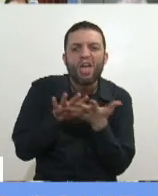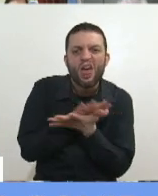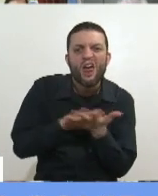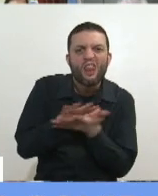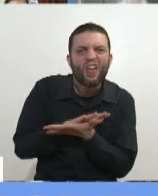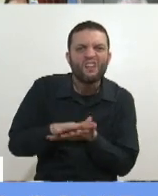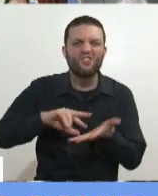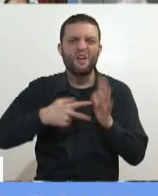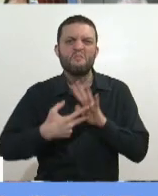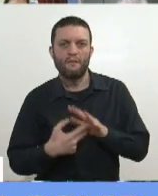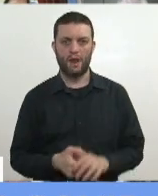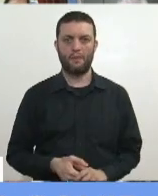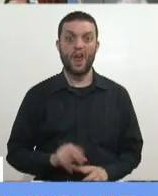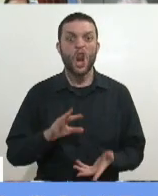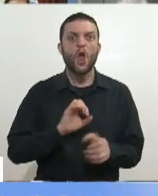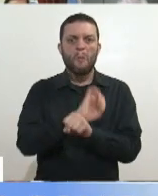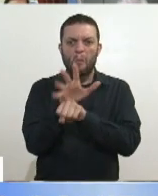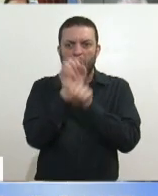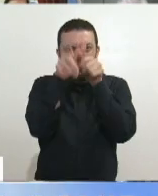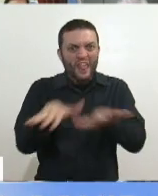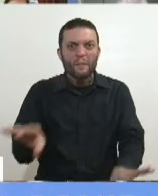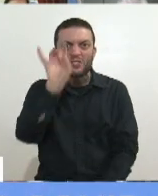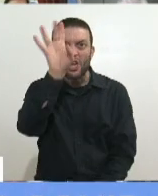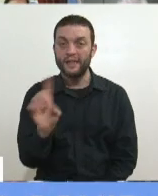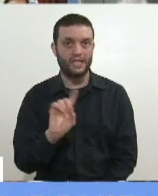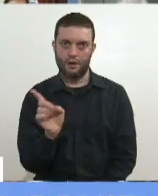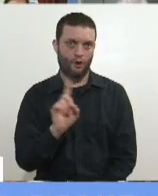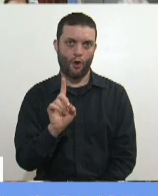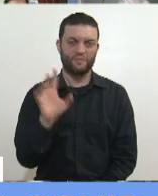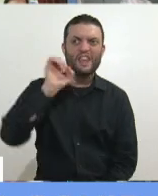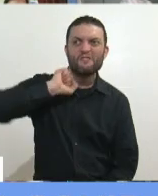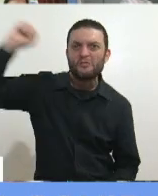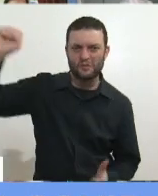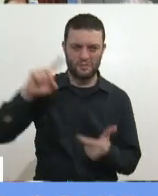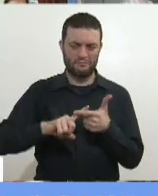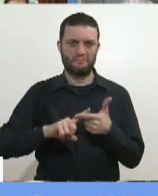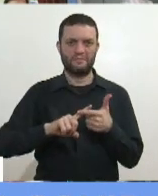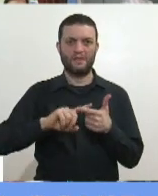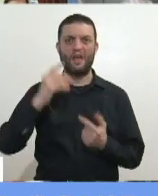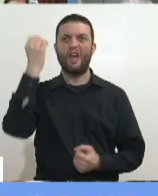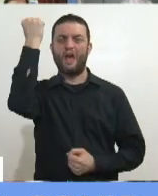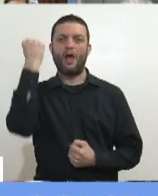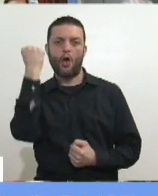La inflación, la economía, la producción.